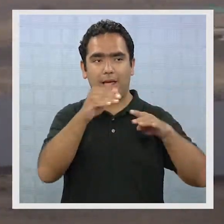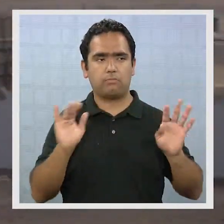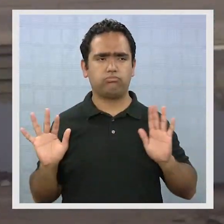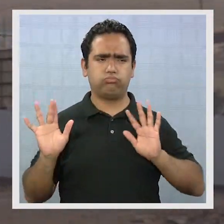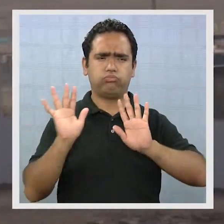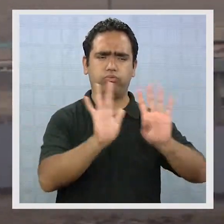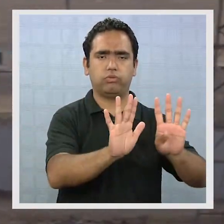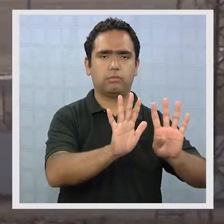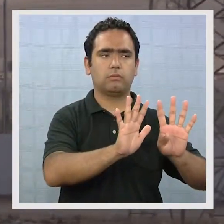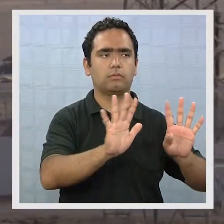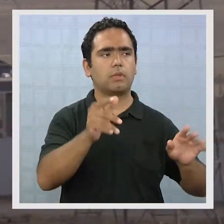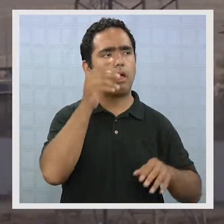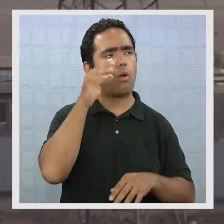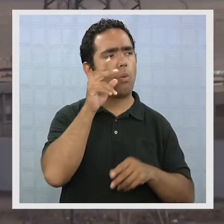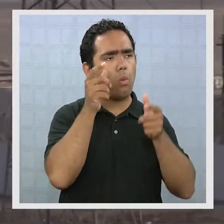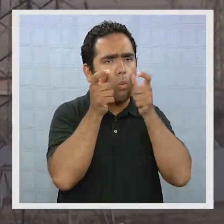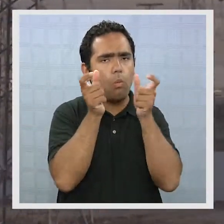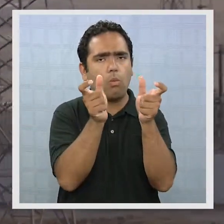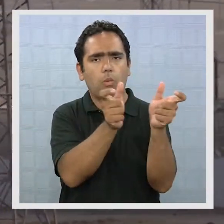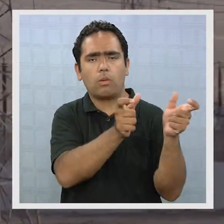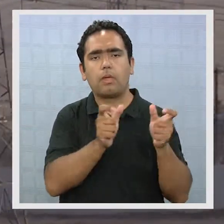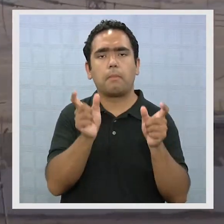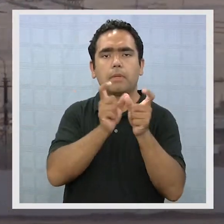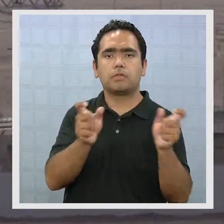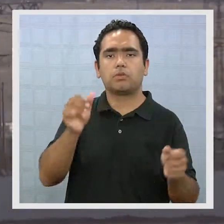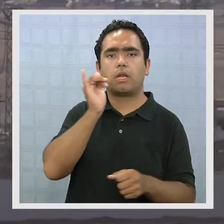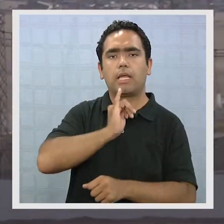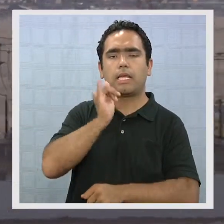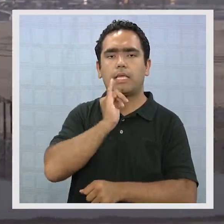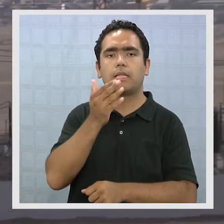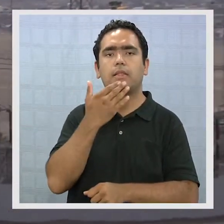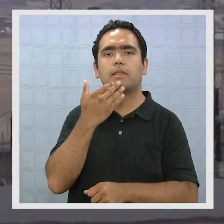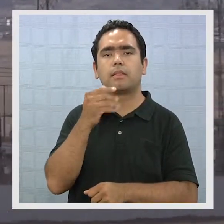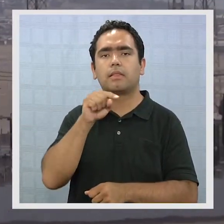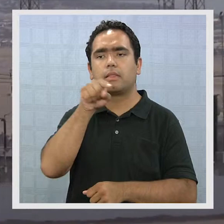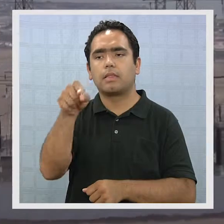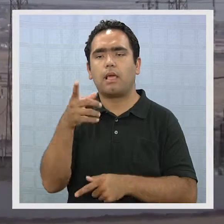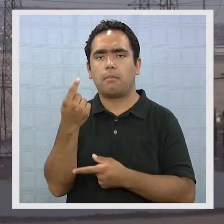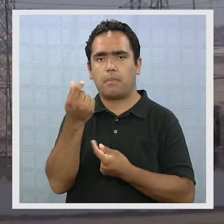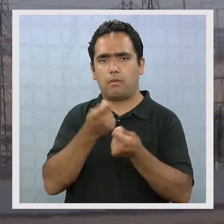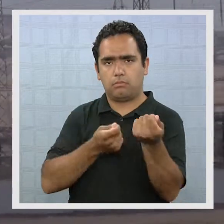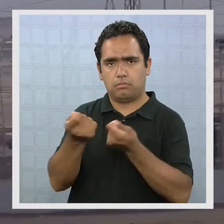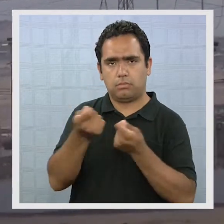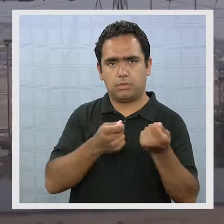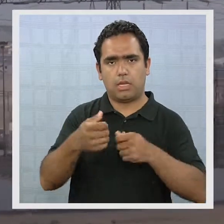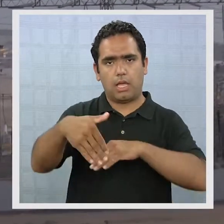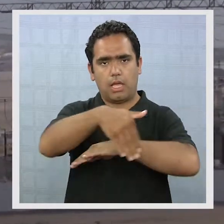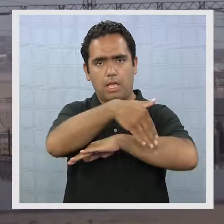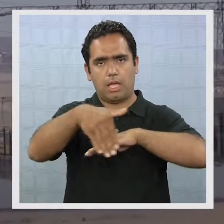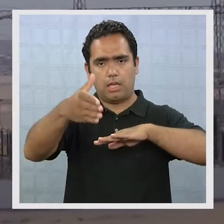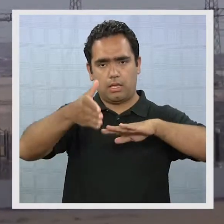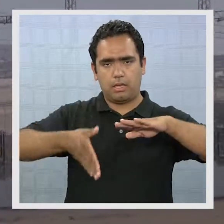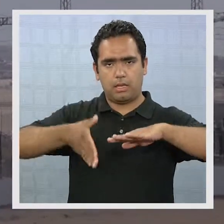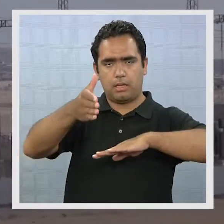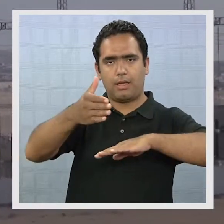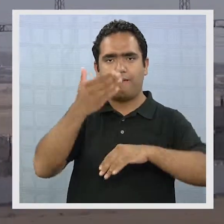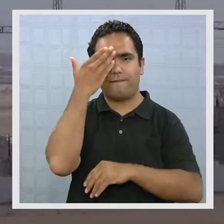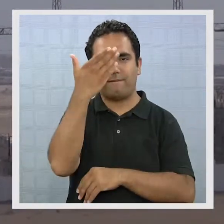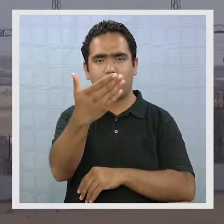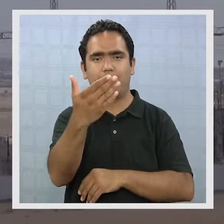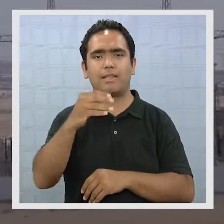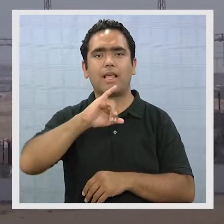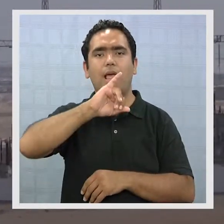costera donde estaba gran parte de ciudadanos iquiqueños en lo que es la línea del comercio de Héroe de la Concepción.